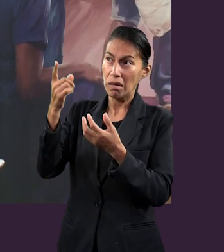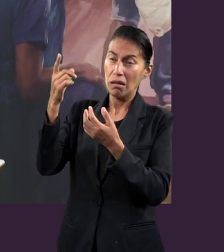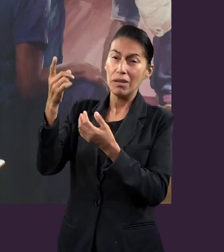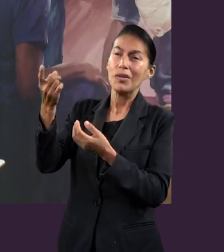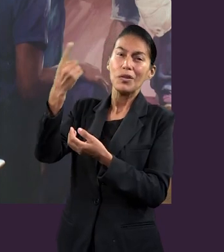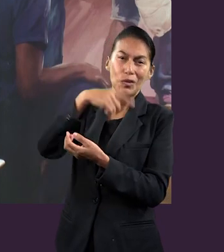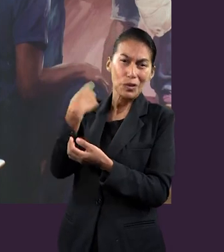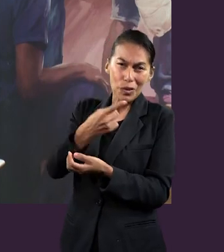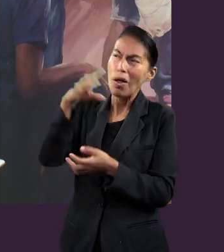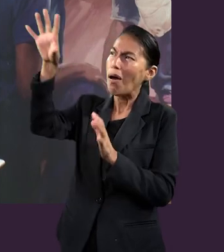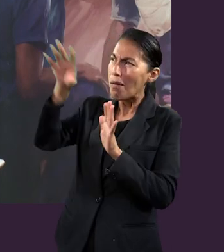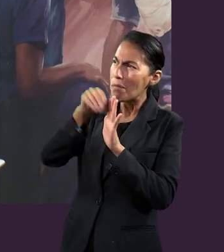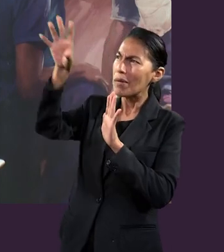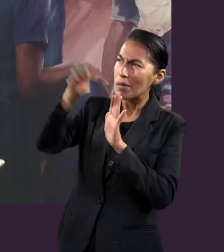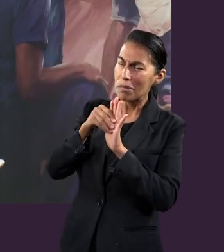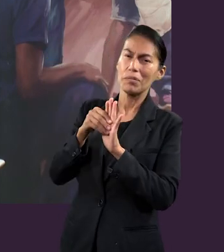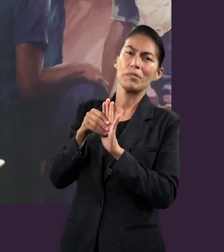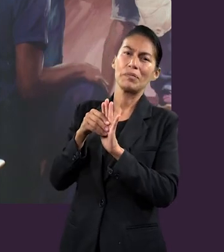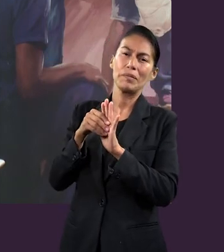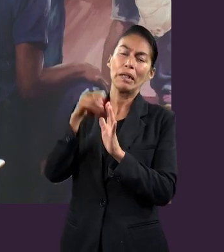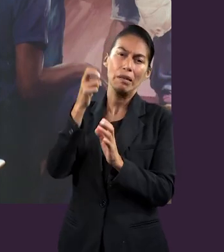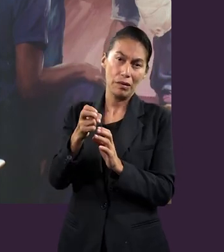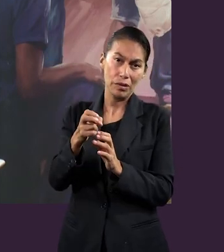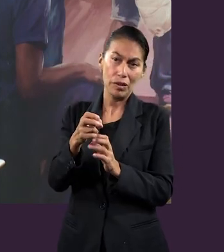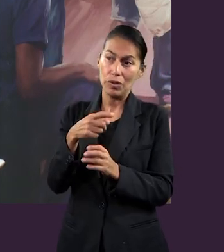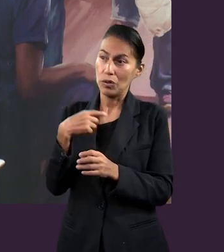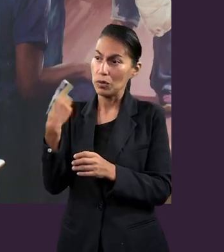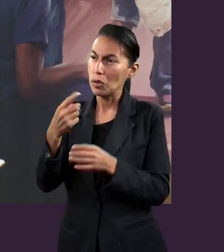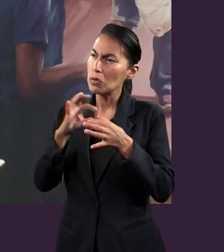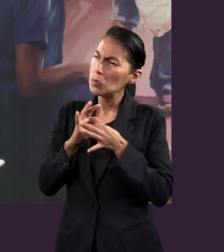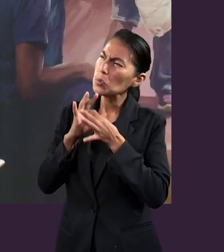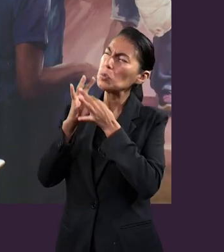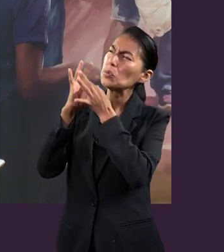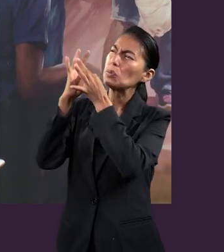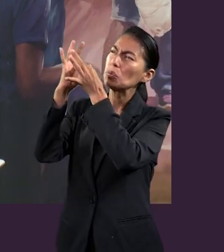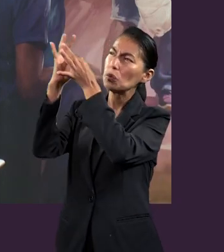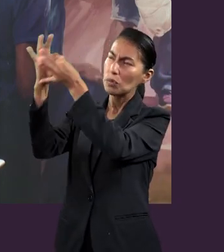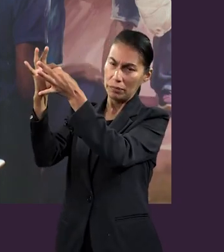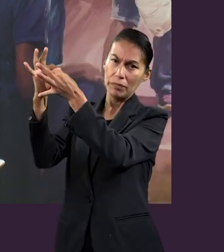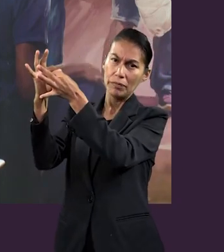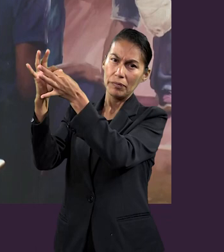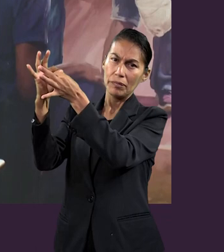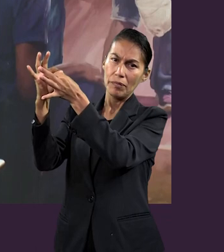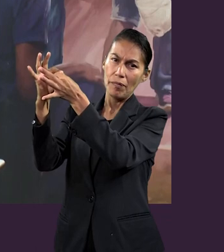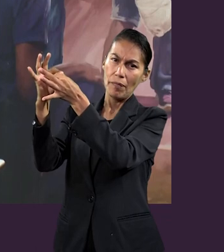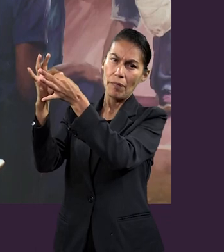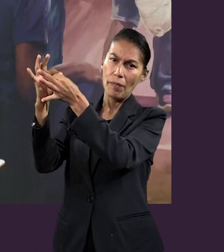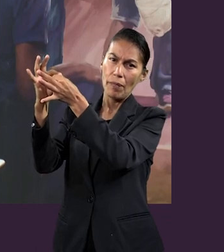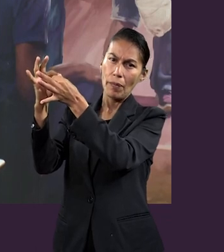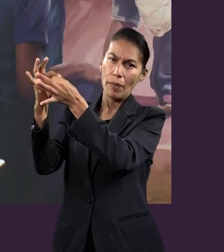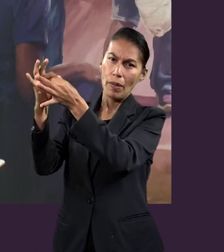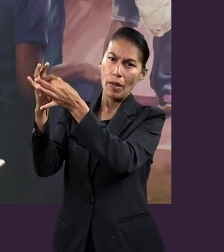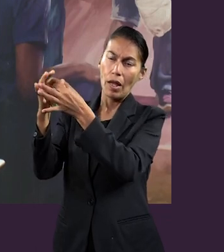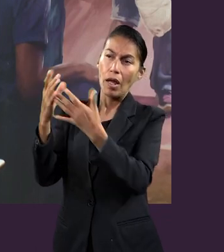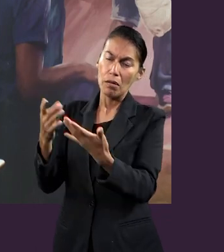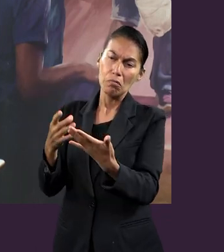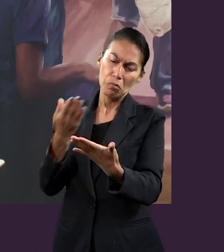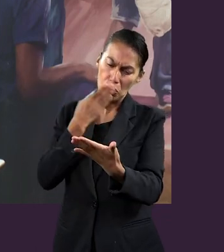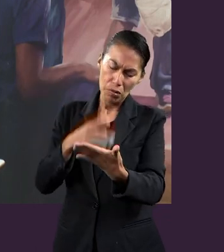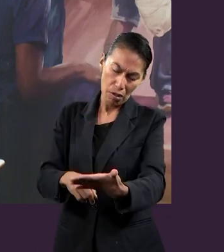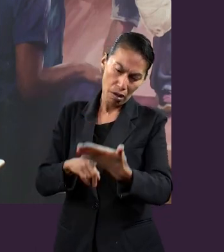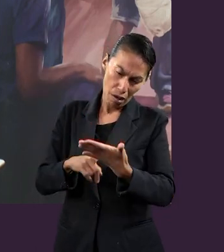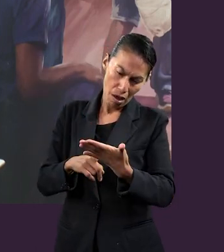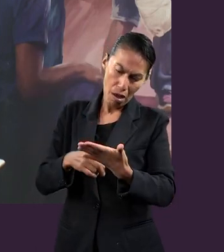de lo que Dios es para nosotros. De esa forma, caminando en la luz de Cristo, podemos